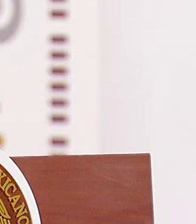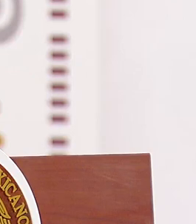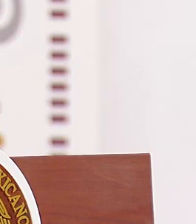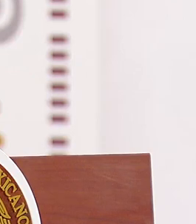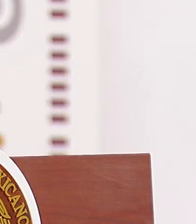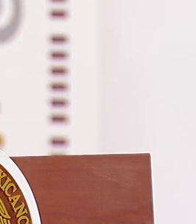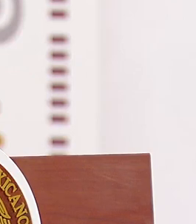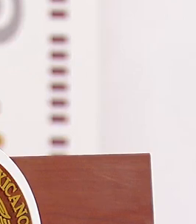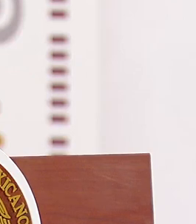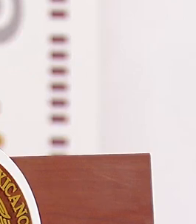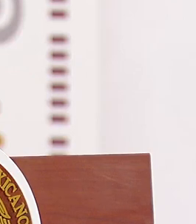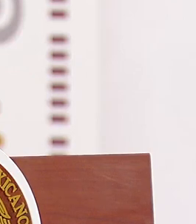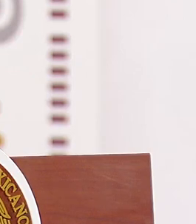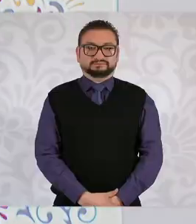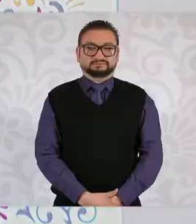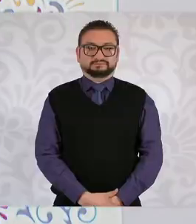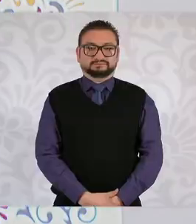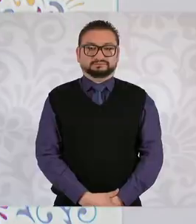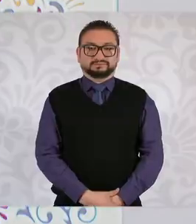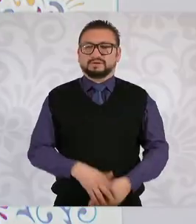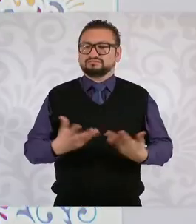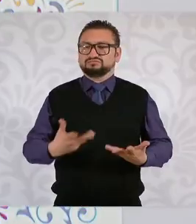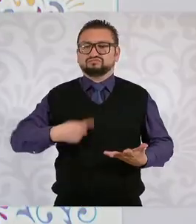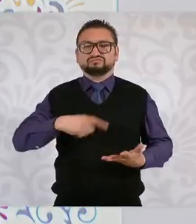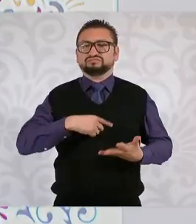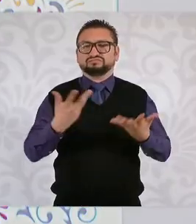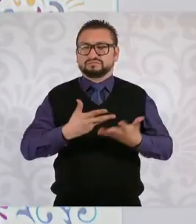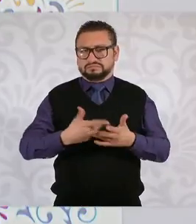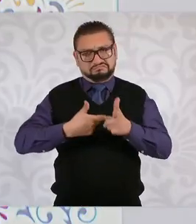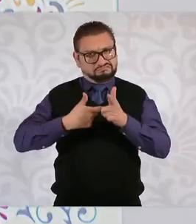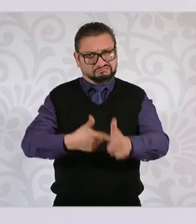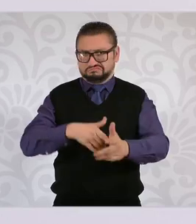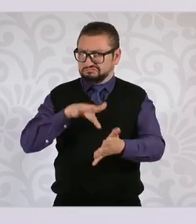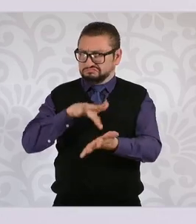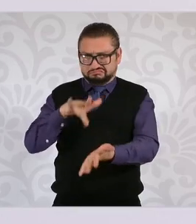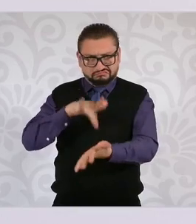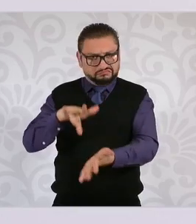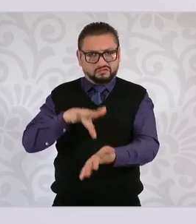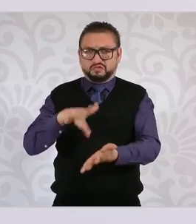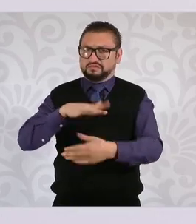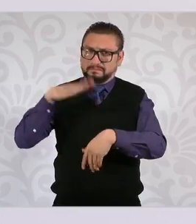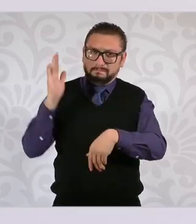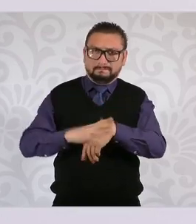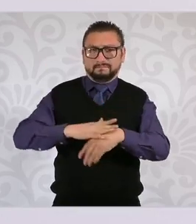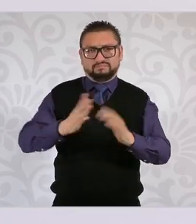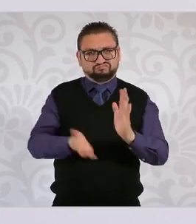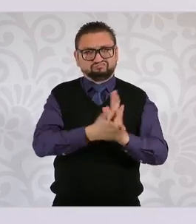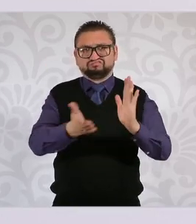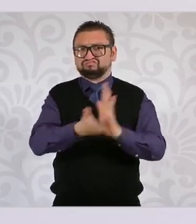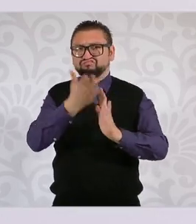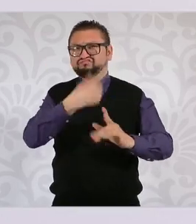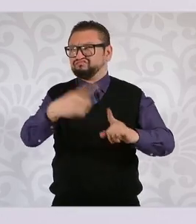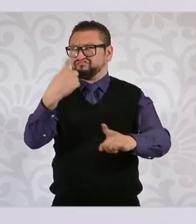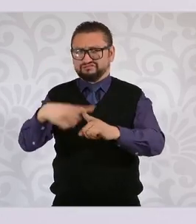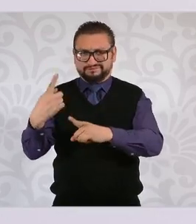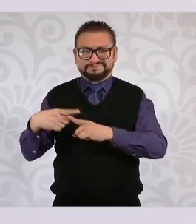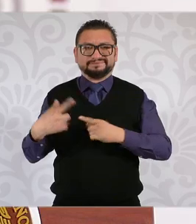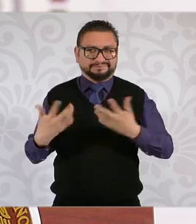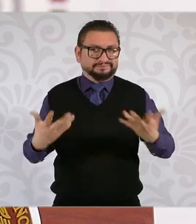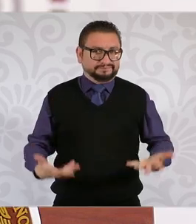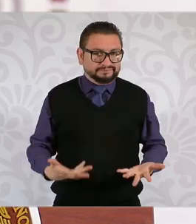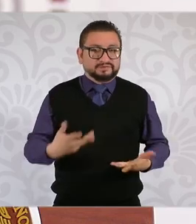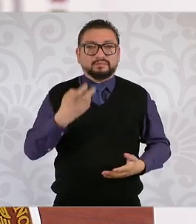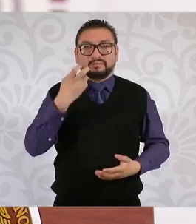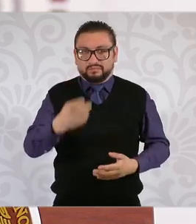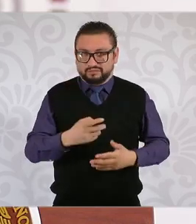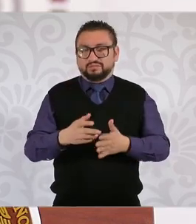¿Y qué vamos a hacer nosotros? Además de seguir apoyando en este sentido más obras de infraestructura. Entonces,